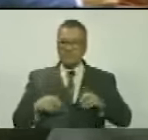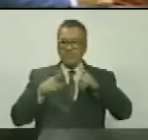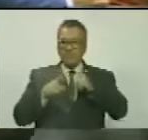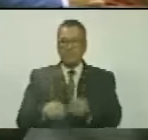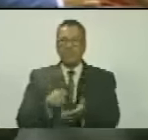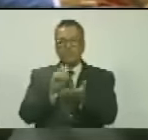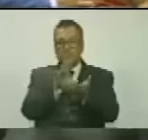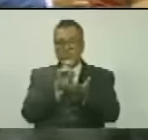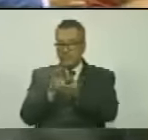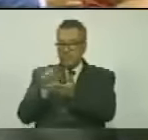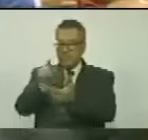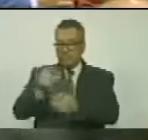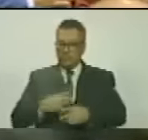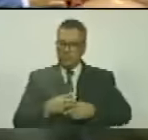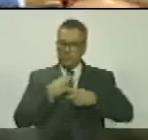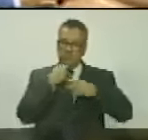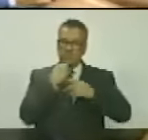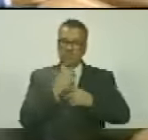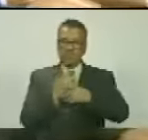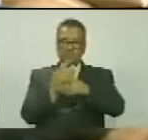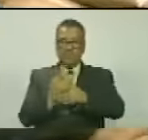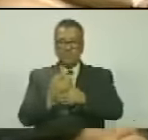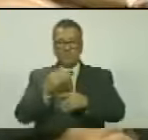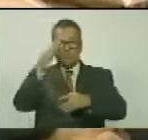hubiese echado este valiente general.